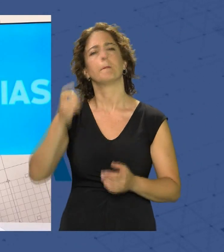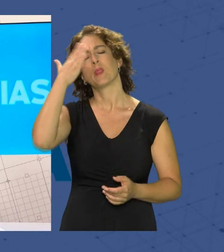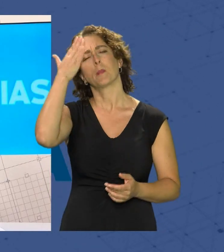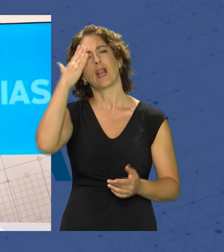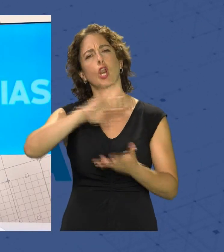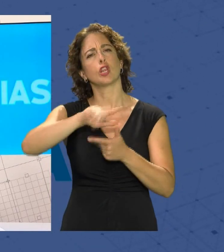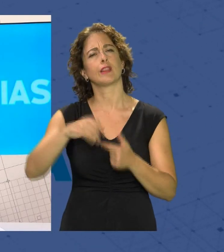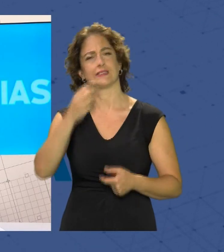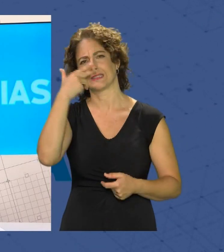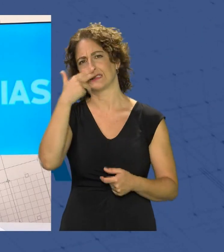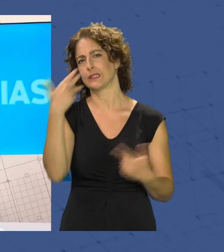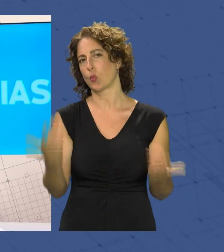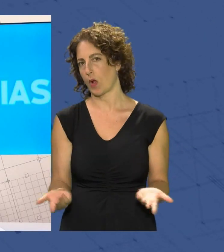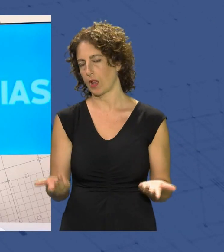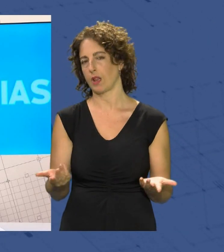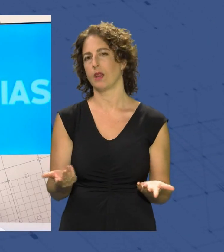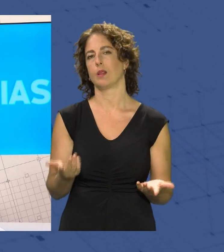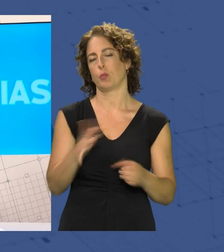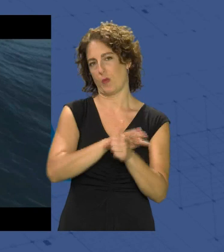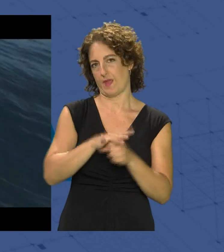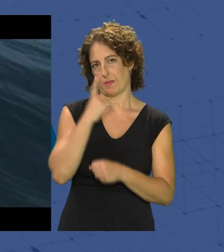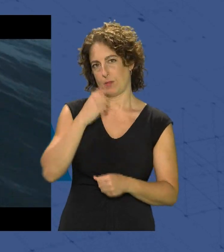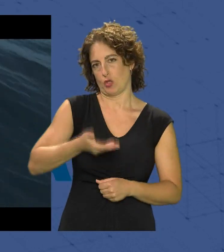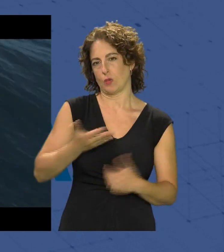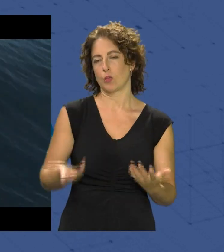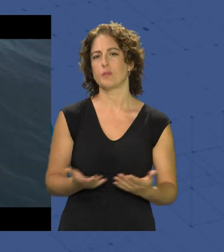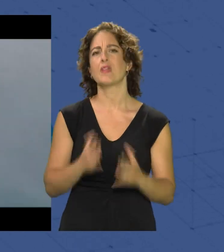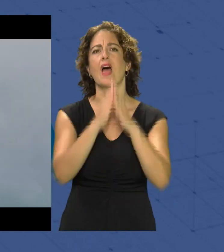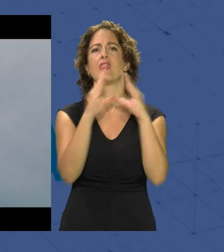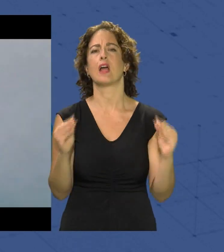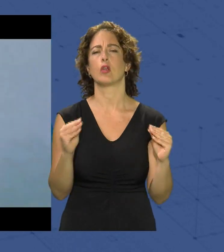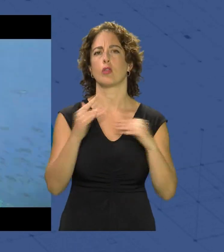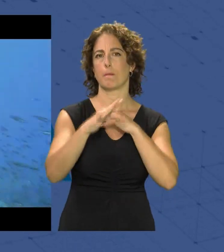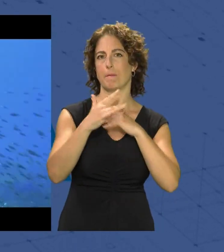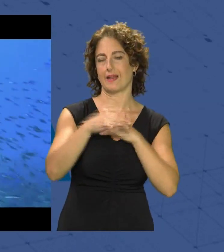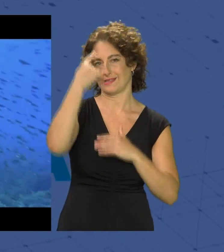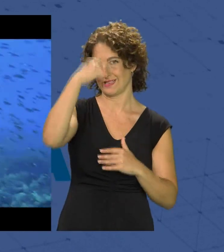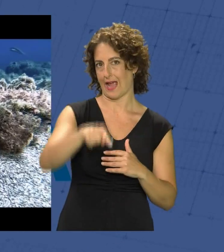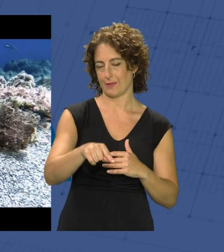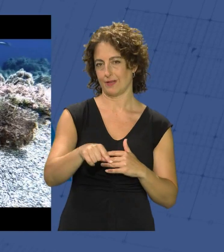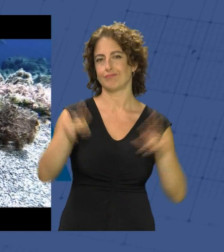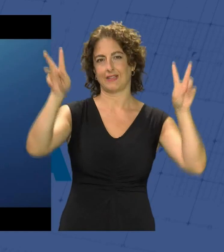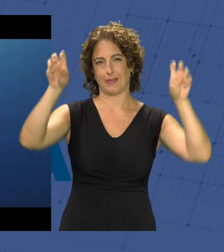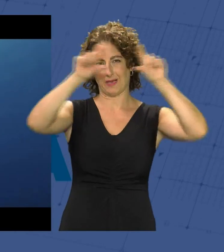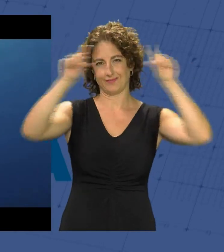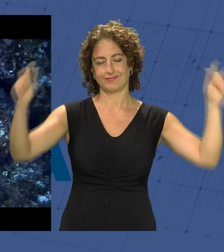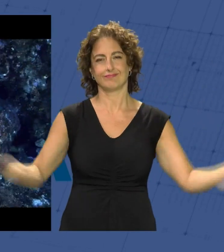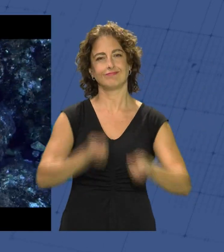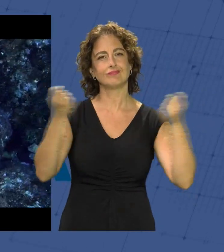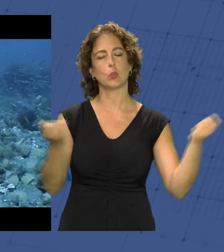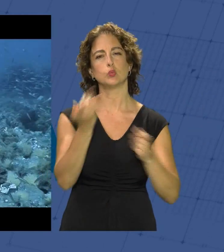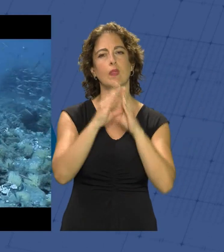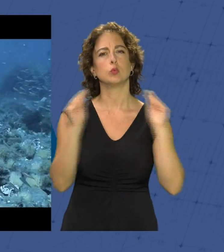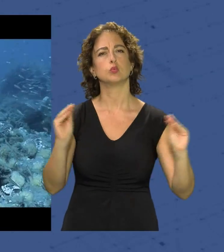noticias de interés para la ciudad y la provincia Andalucía mares que saben es el lema de la campaña de la Junta